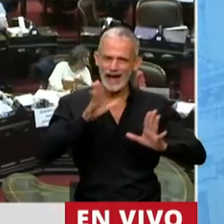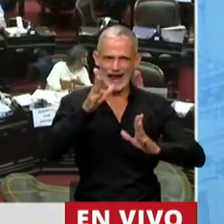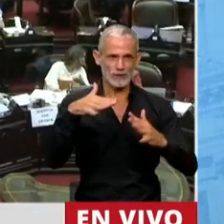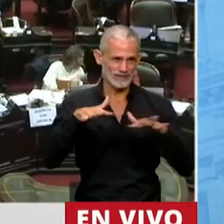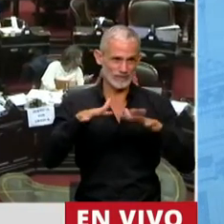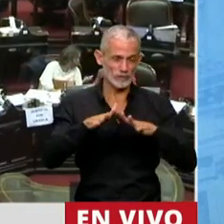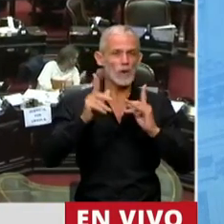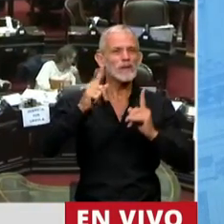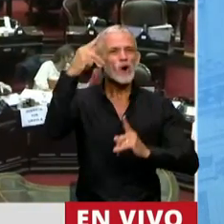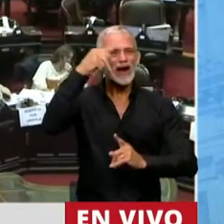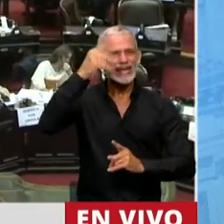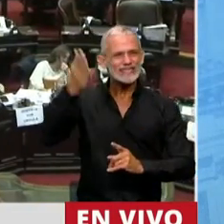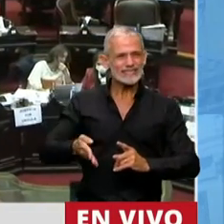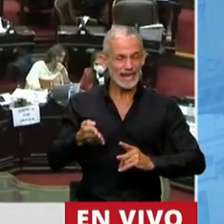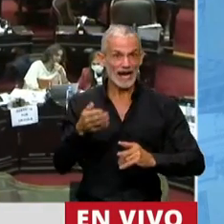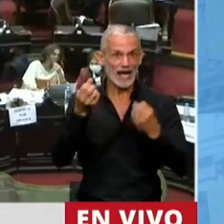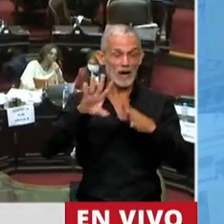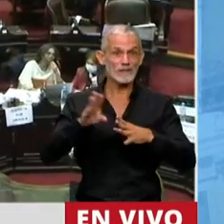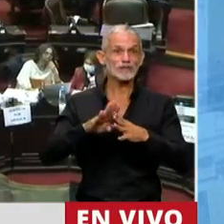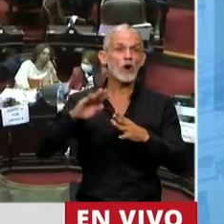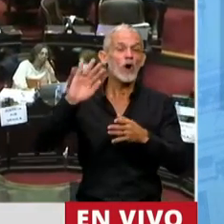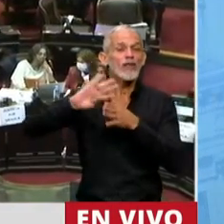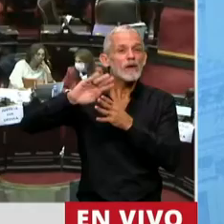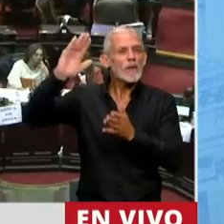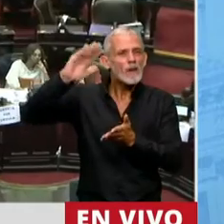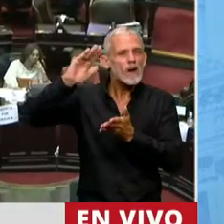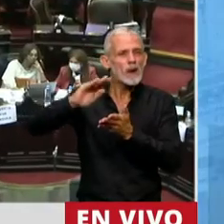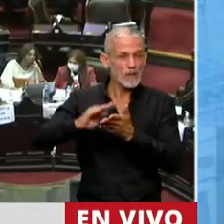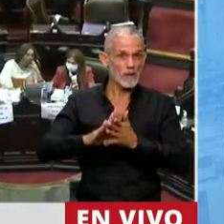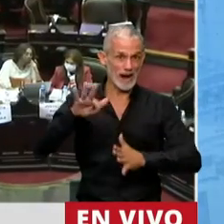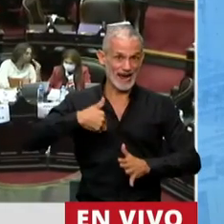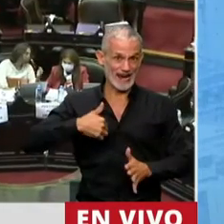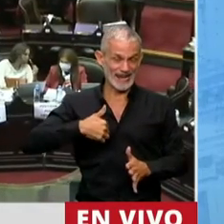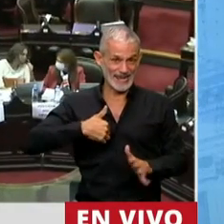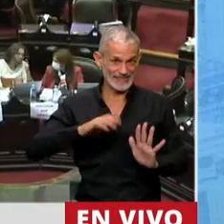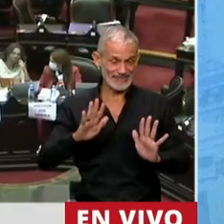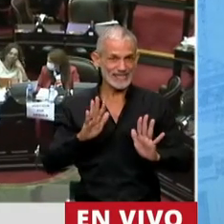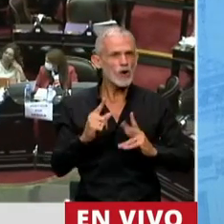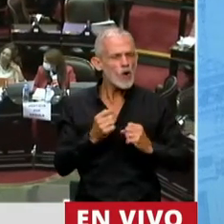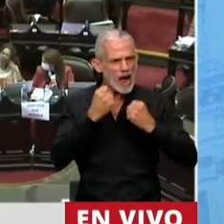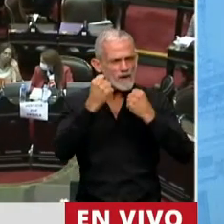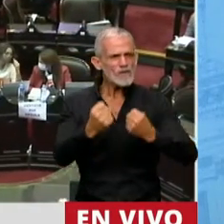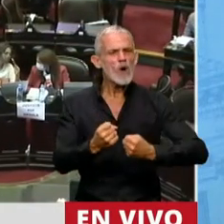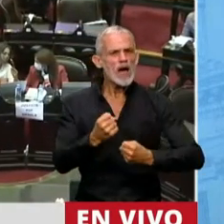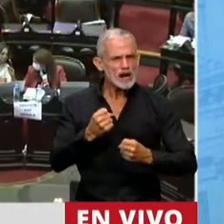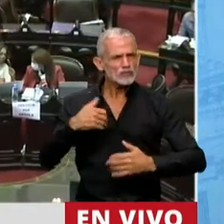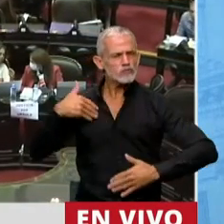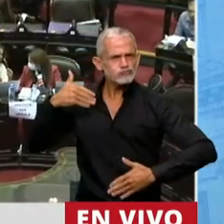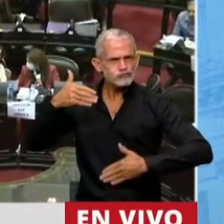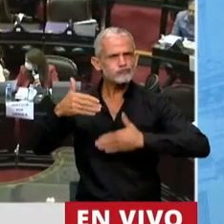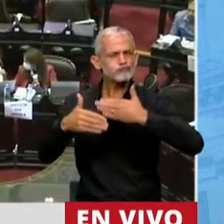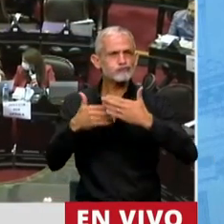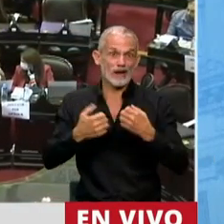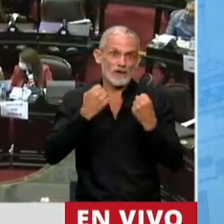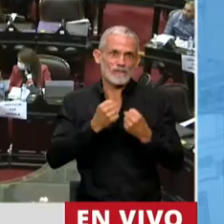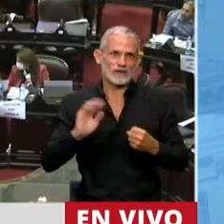decir que Néstor Kirchner fue el que inició un proceso de desendeudamiento en nuestro país, que con mucho esfuerzo lo llevamos adelante, con el